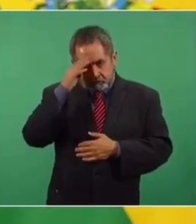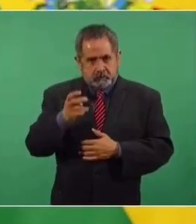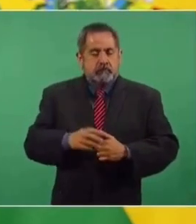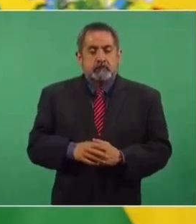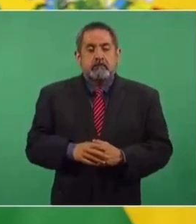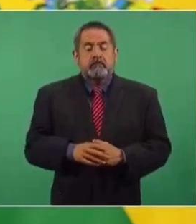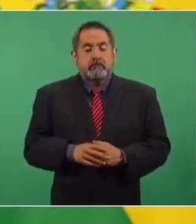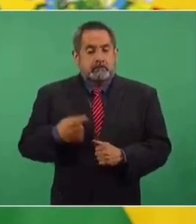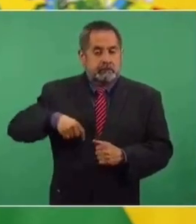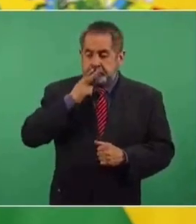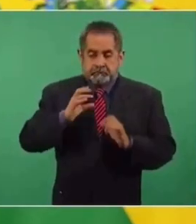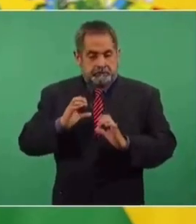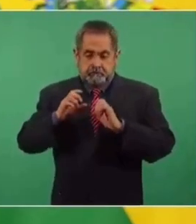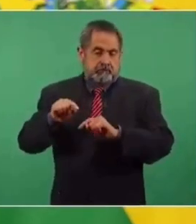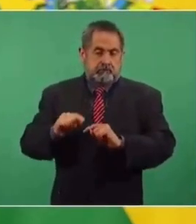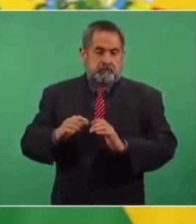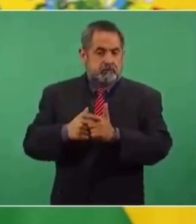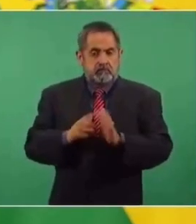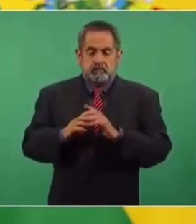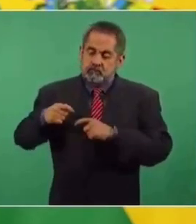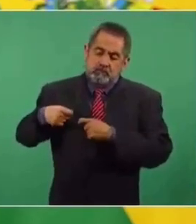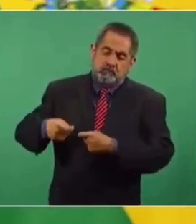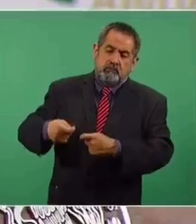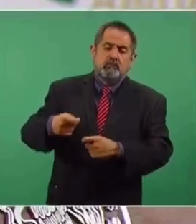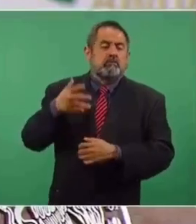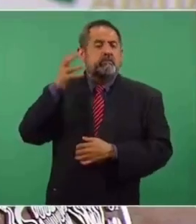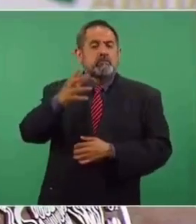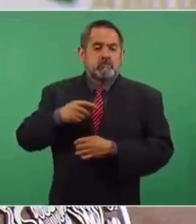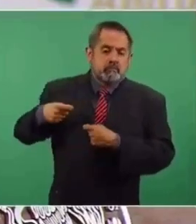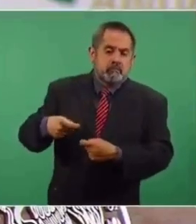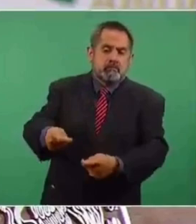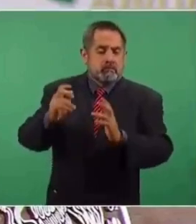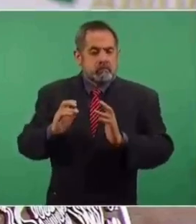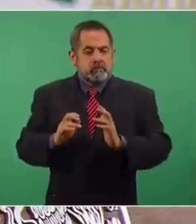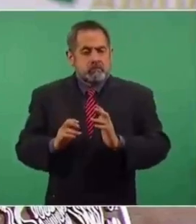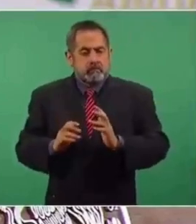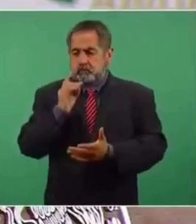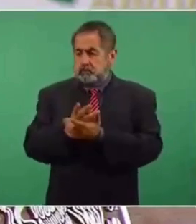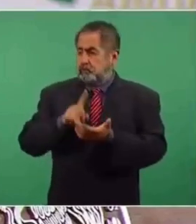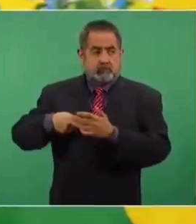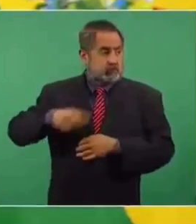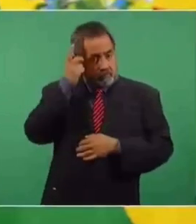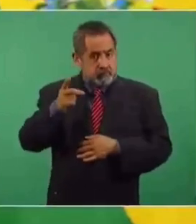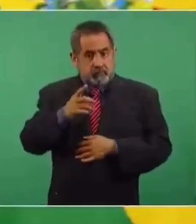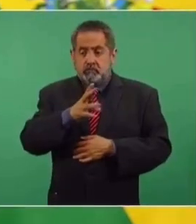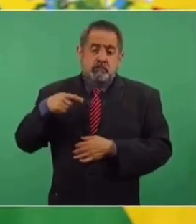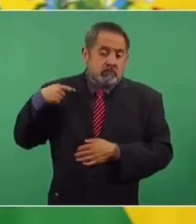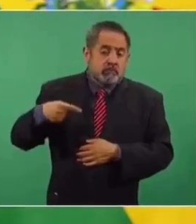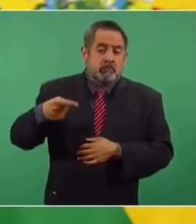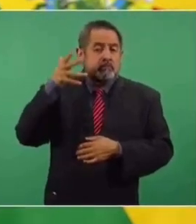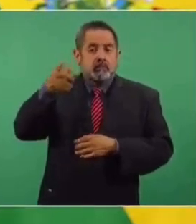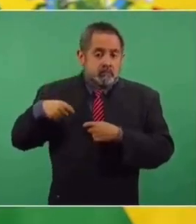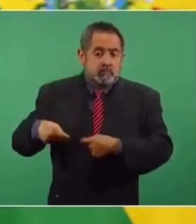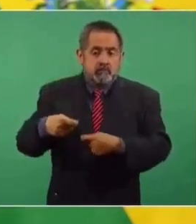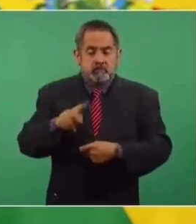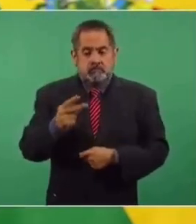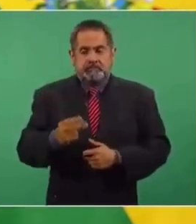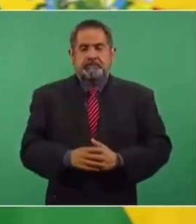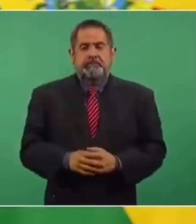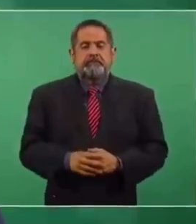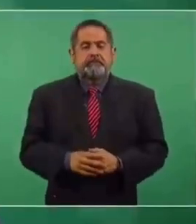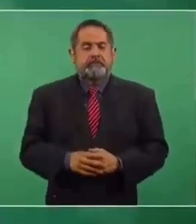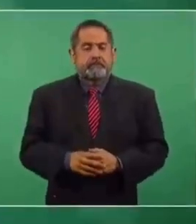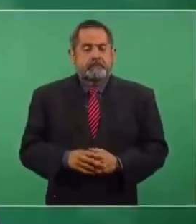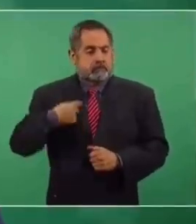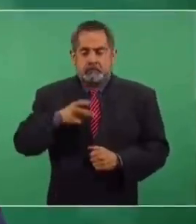conservarlo y a dejar la herencia a las nuevas generaciones, porque no es sólo de nuestra generación, es de las que vienen. Entonces, no